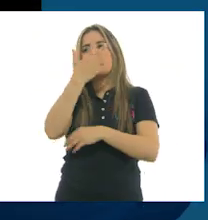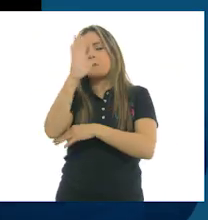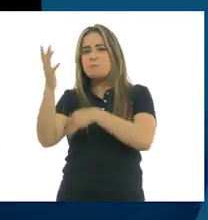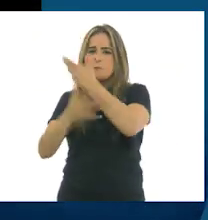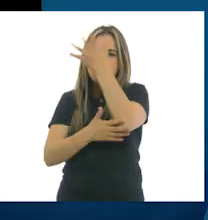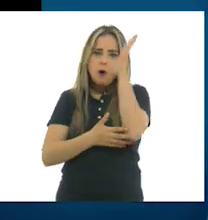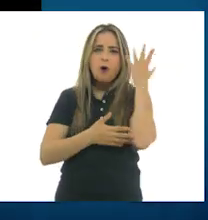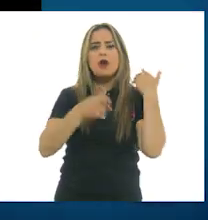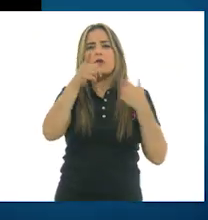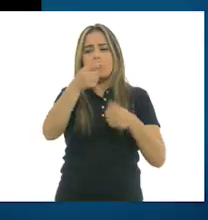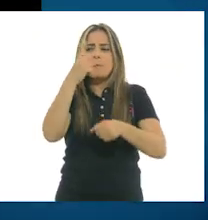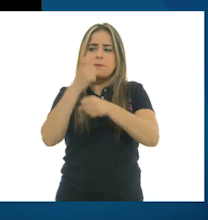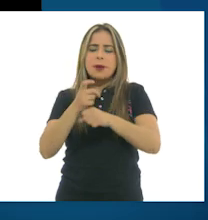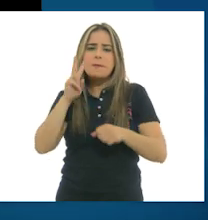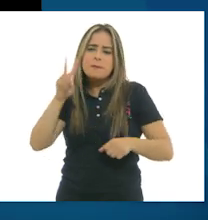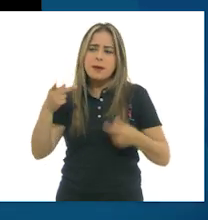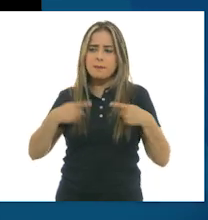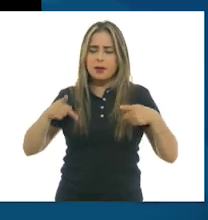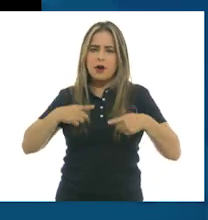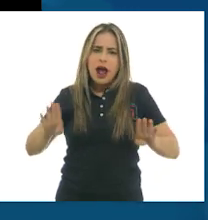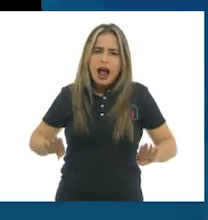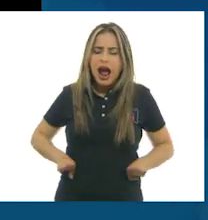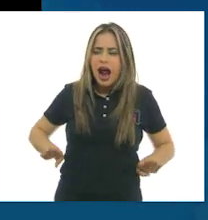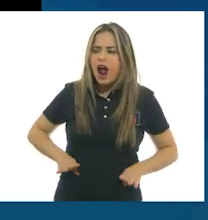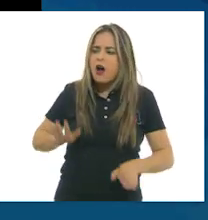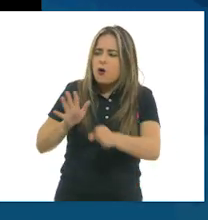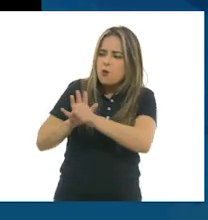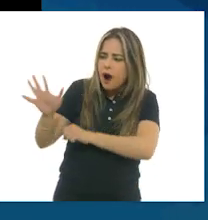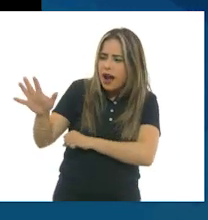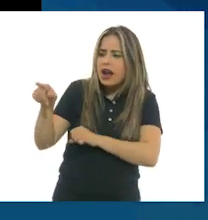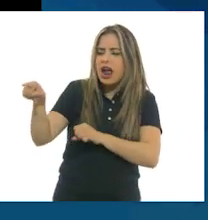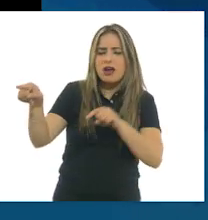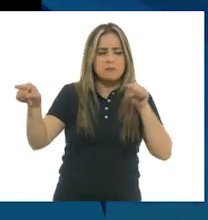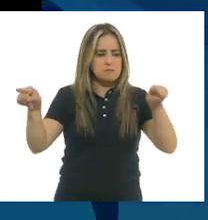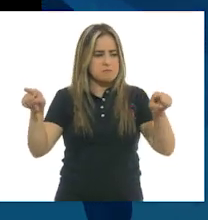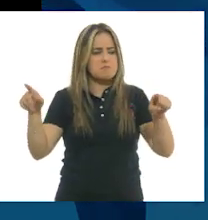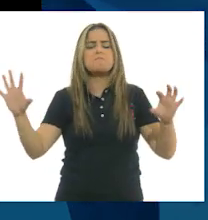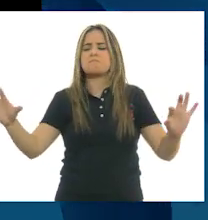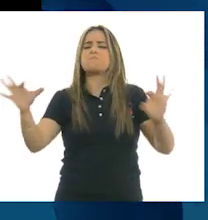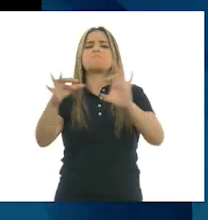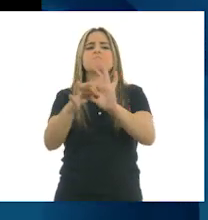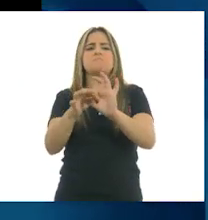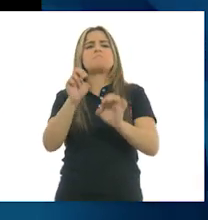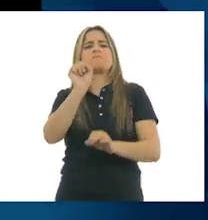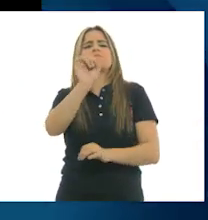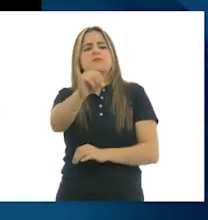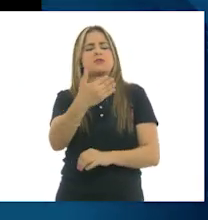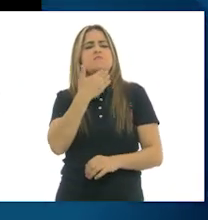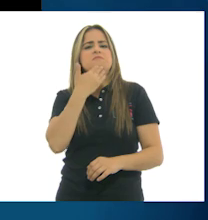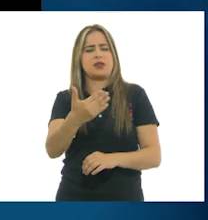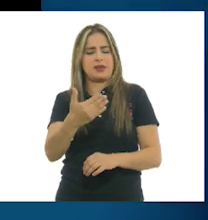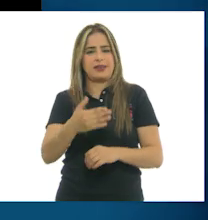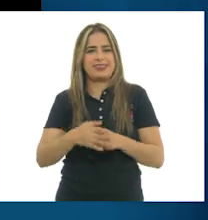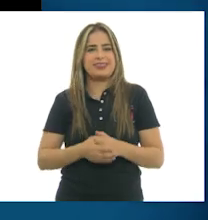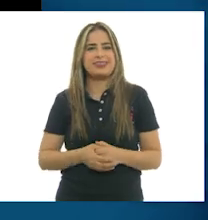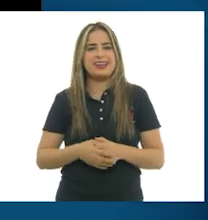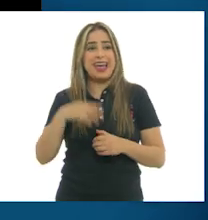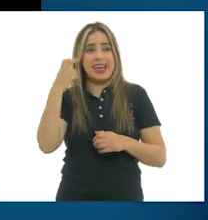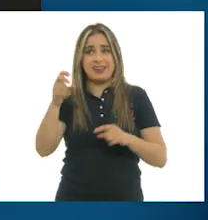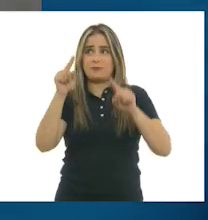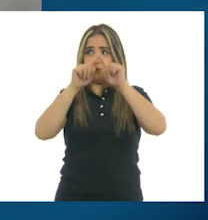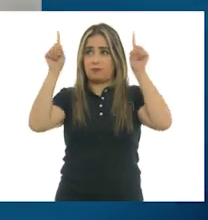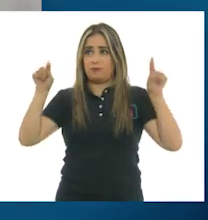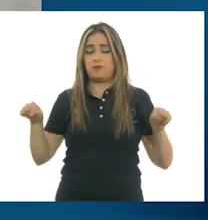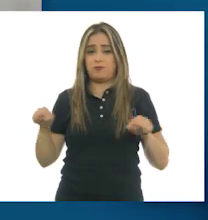forma que podamos imaginar donde nuestro personaje pueda vivir su historia cómodamente. Una escenografía con la forma